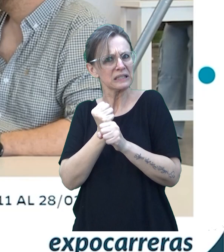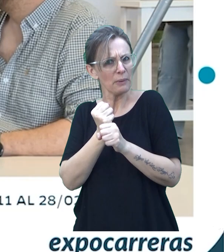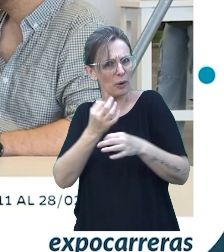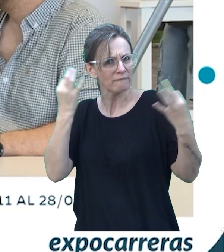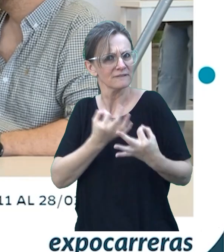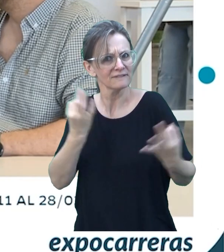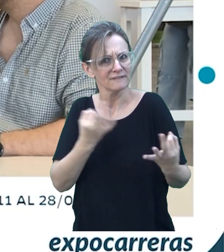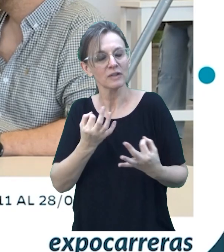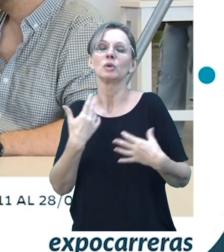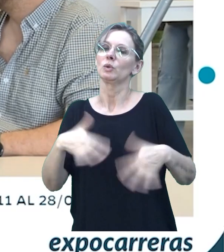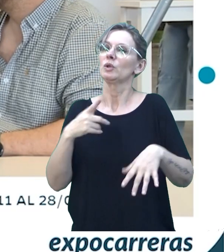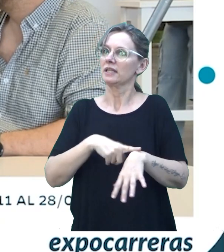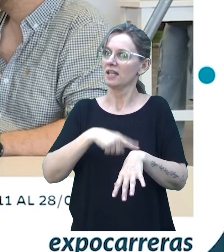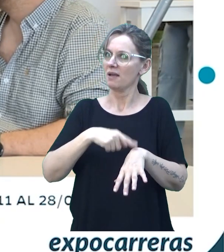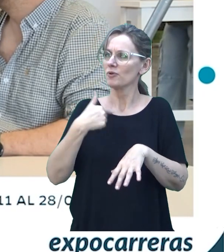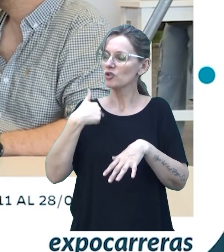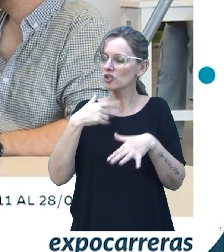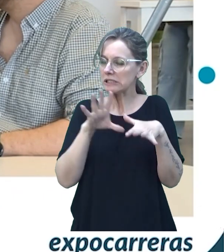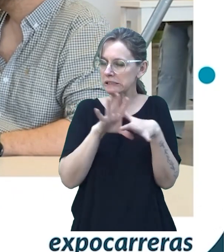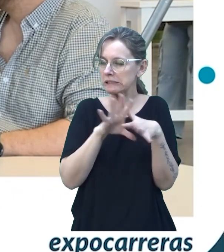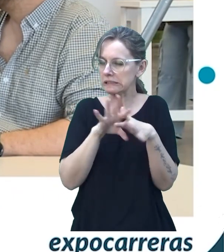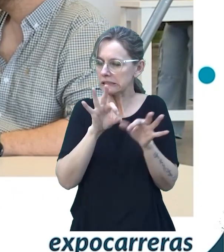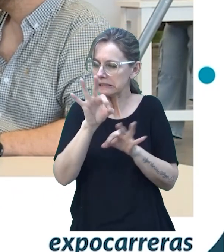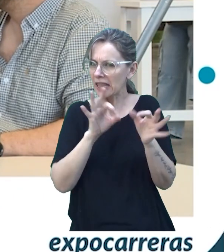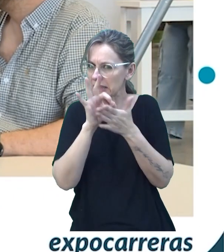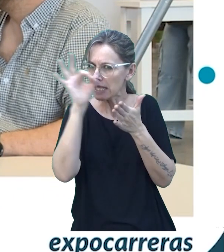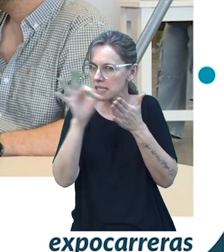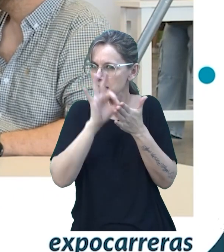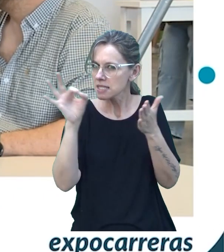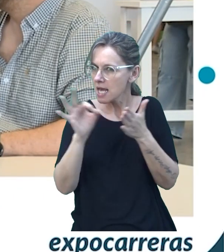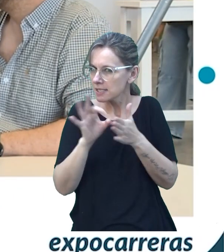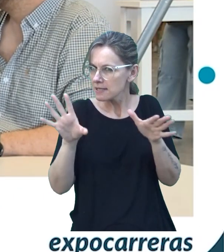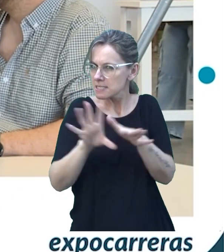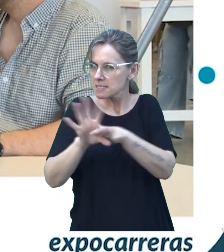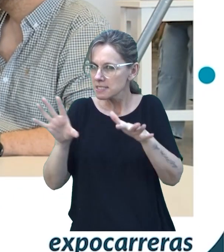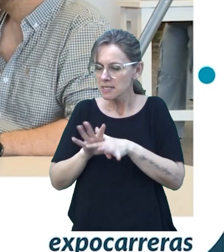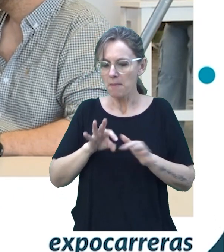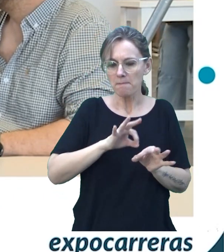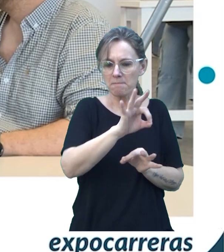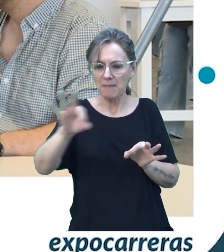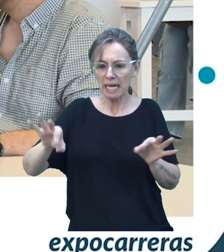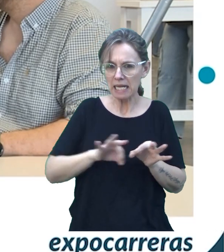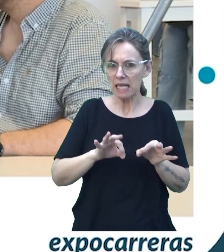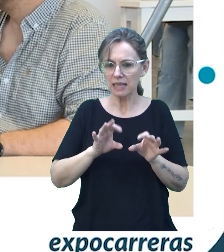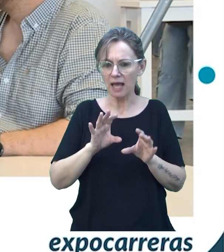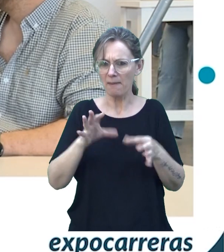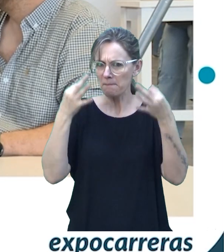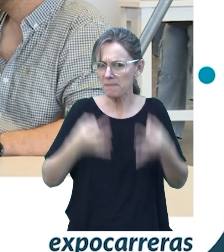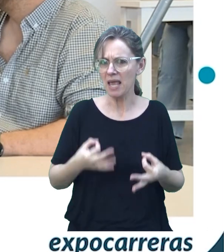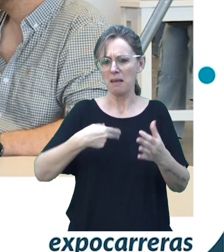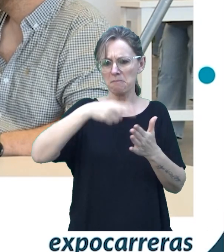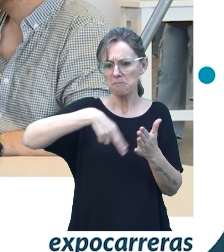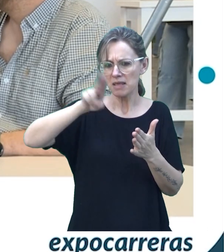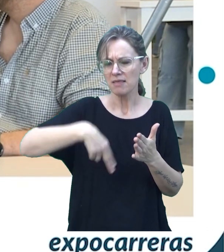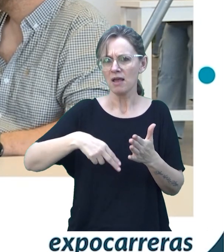Lleva tiempo, soy muy meticuloso, la maqueta tiene que estar lijada perfectamente, la pintura tiene que secarse dos días, o sea, la